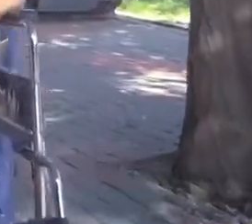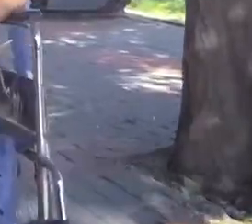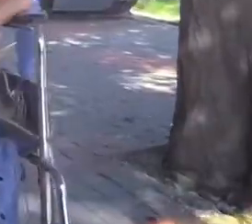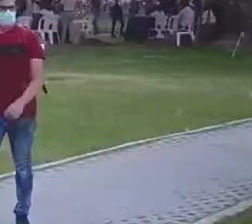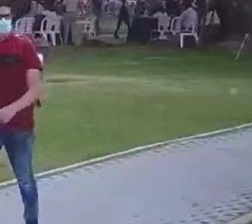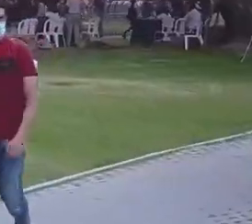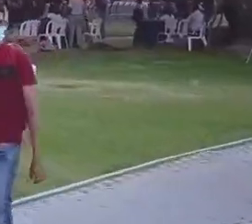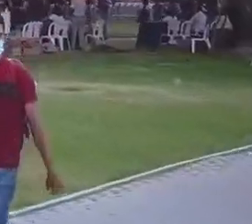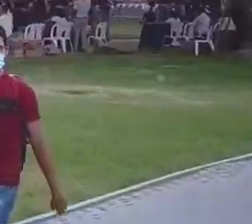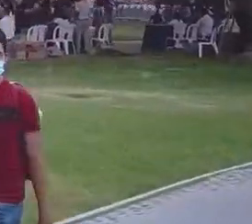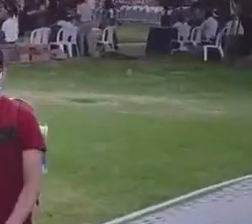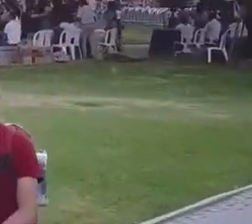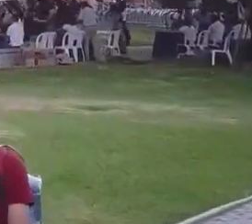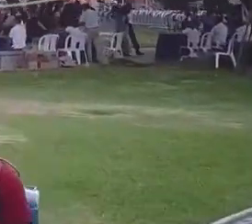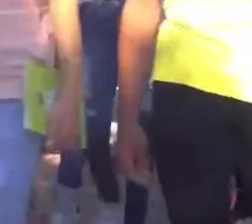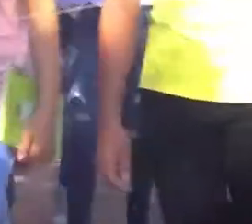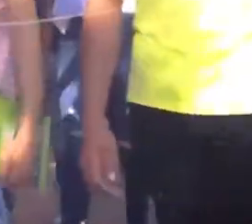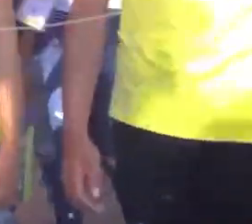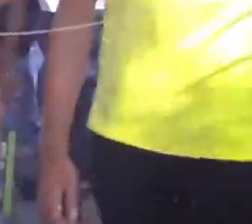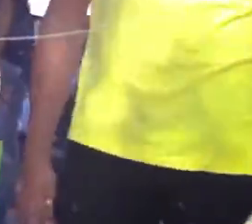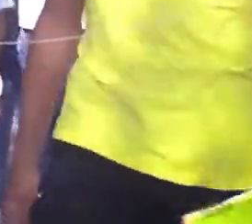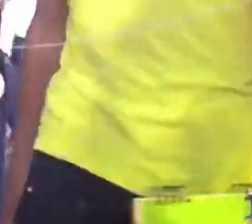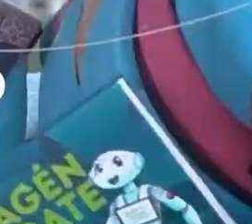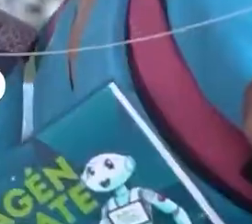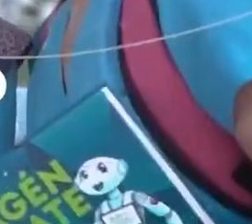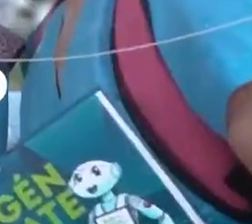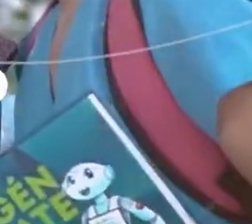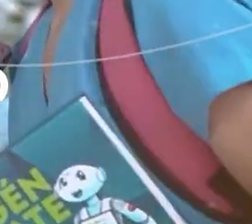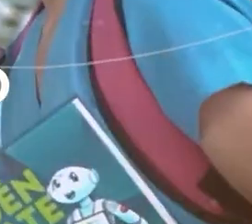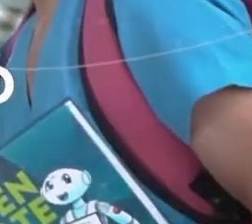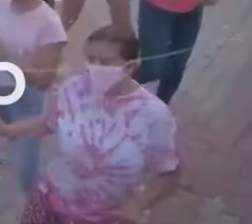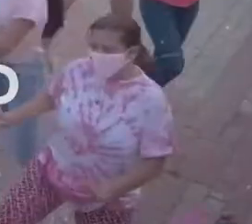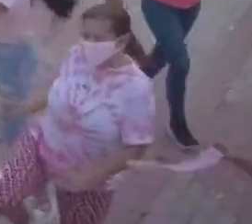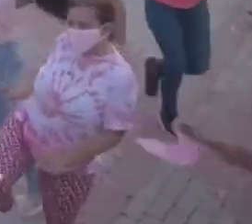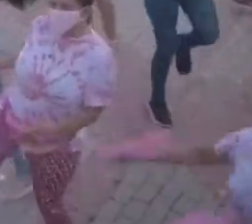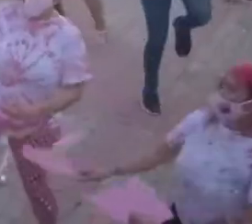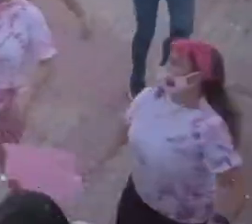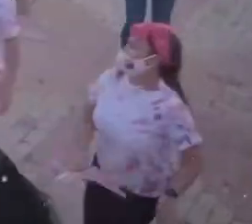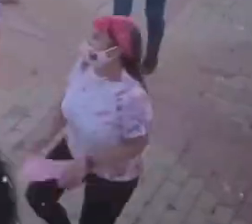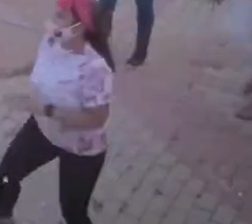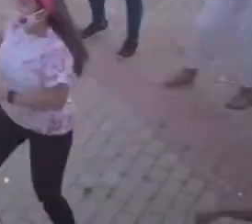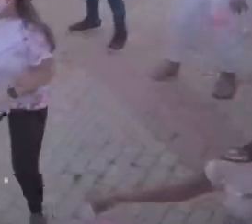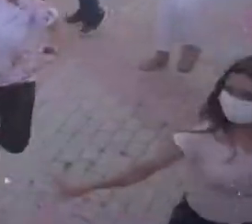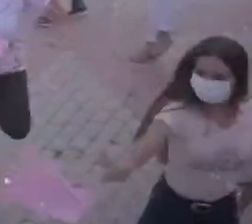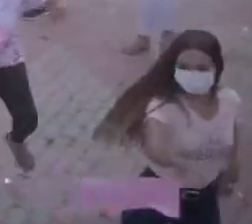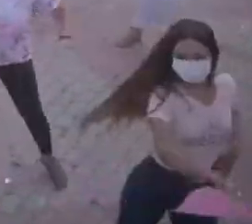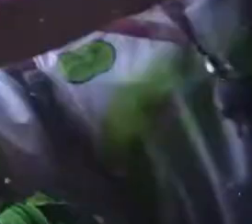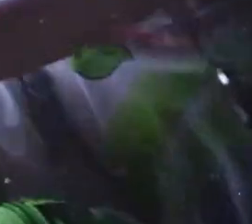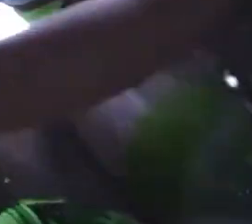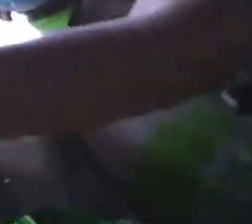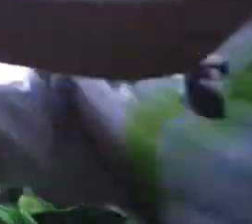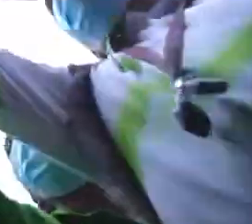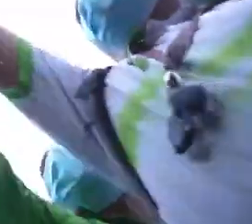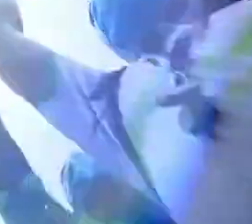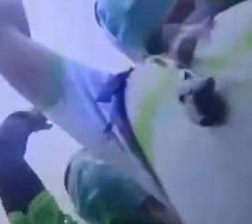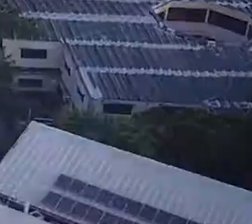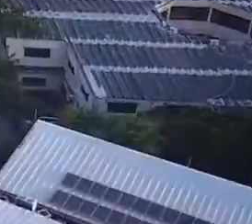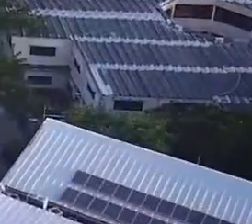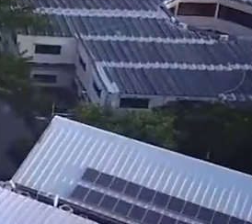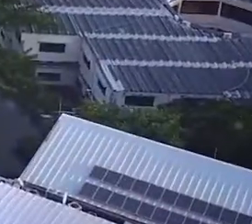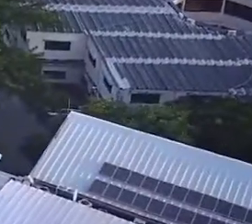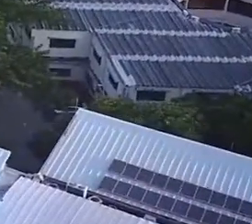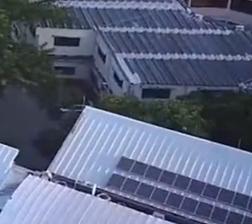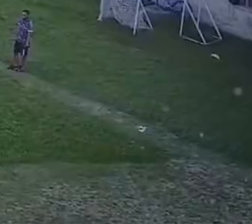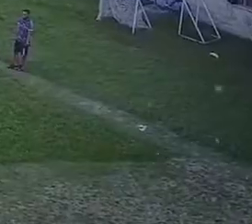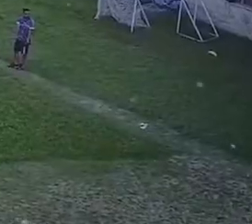Música Somos el orgullo del Magdalena Somos la esperanza